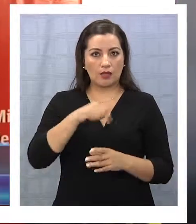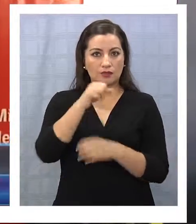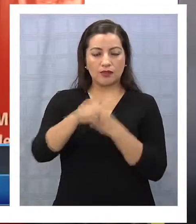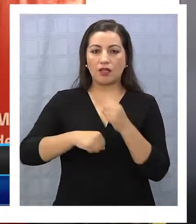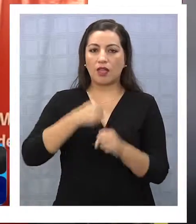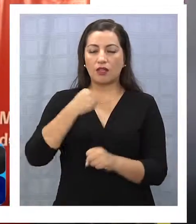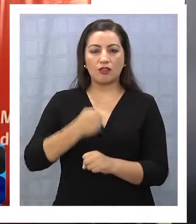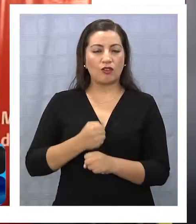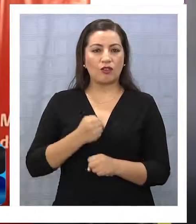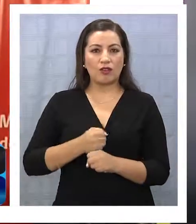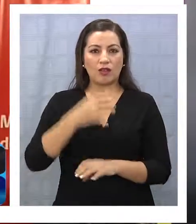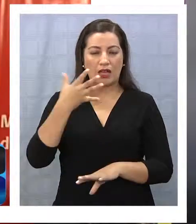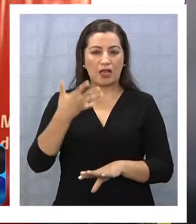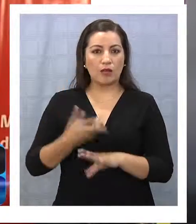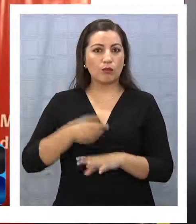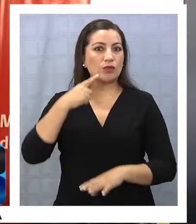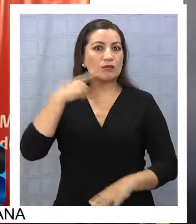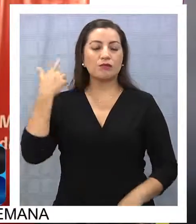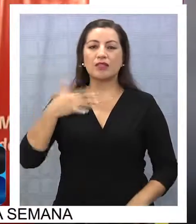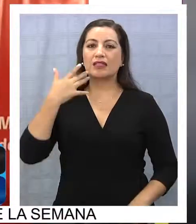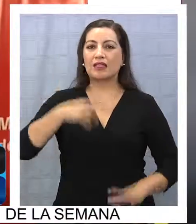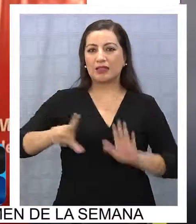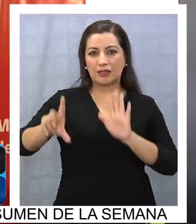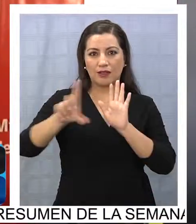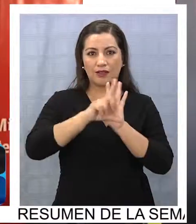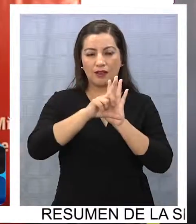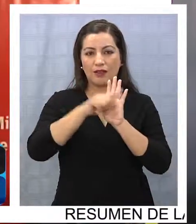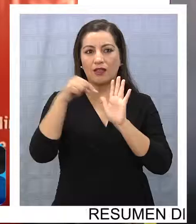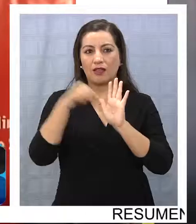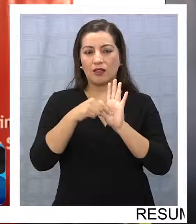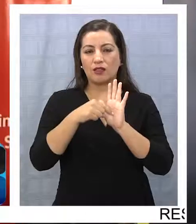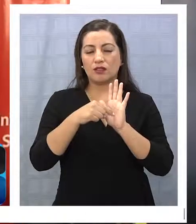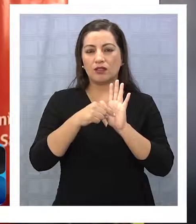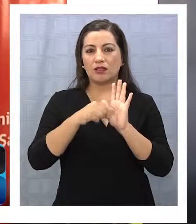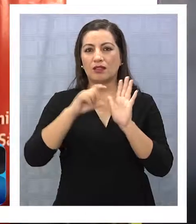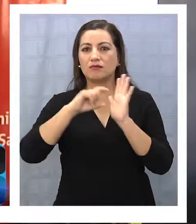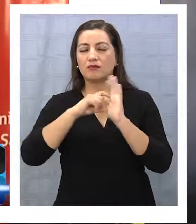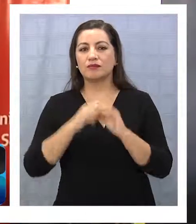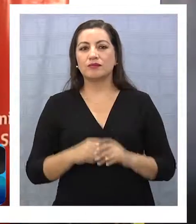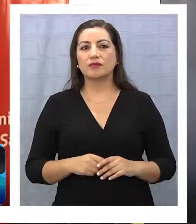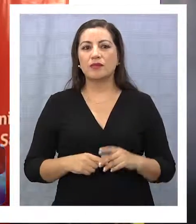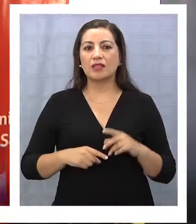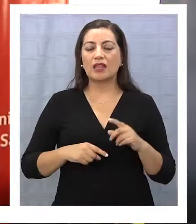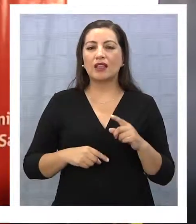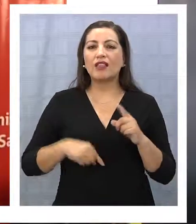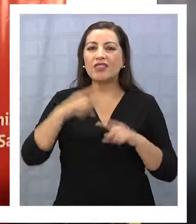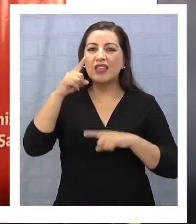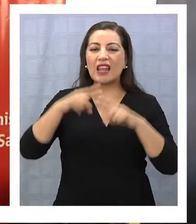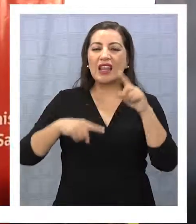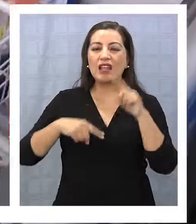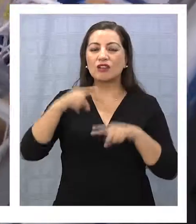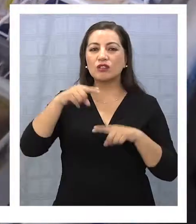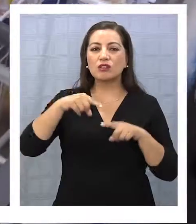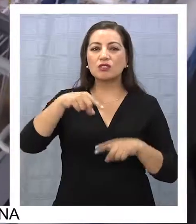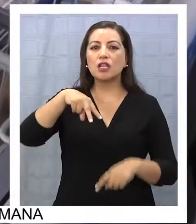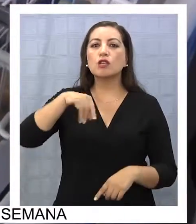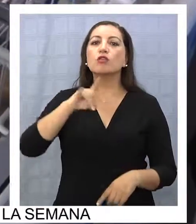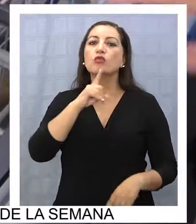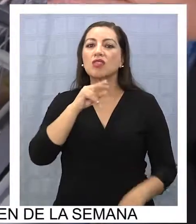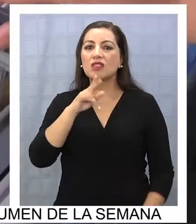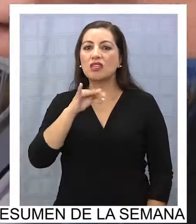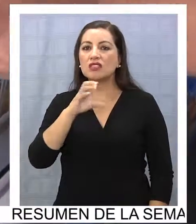implementar una importante ley, que es la ley del etiquetado y de la composición nutricional de los alimentos.